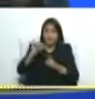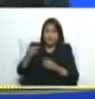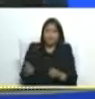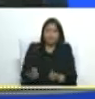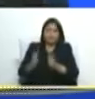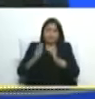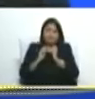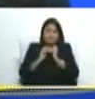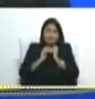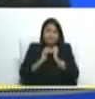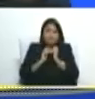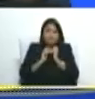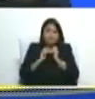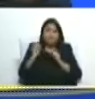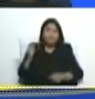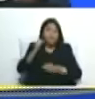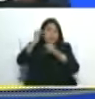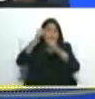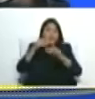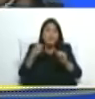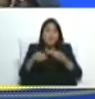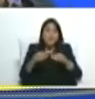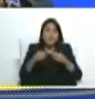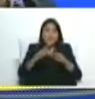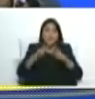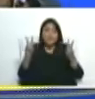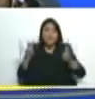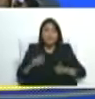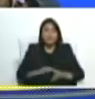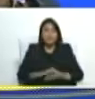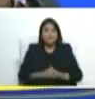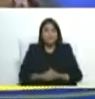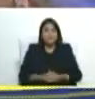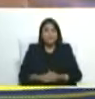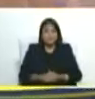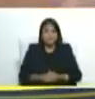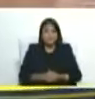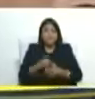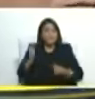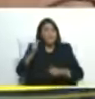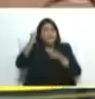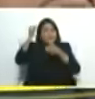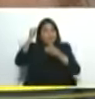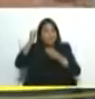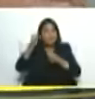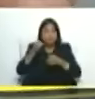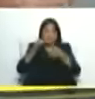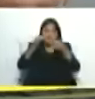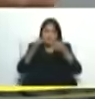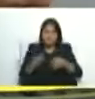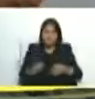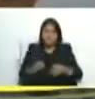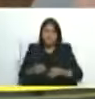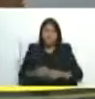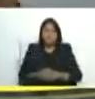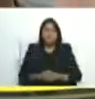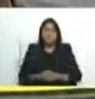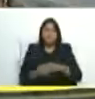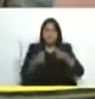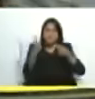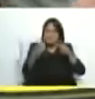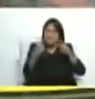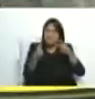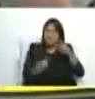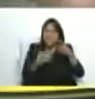dieron y triunfó la diplomacia de paz triunfó las razones los argumentos la